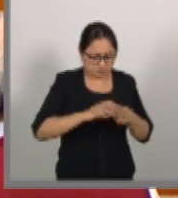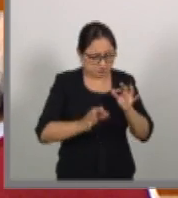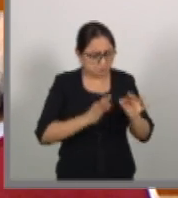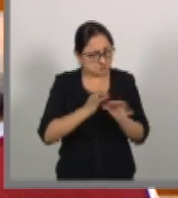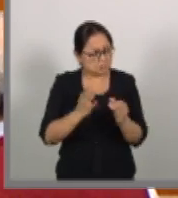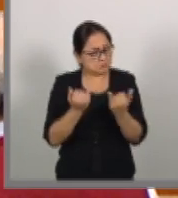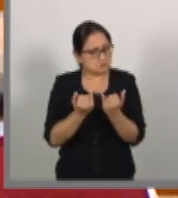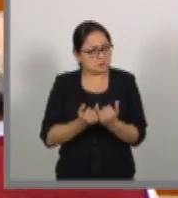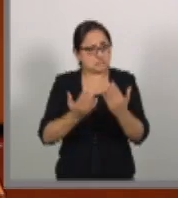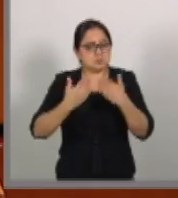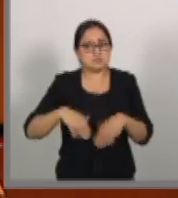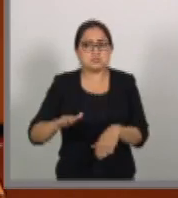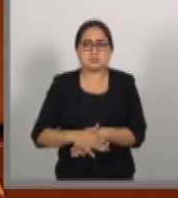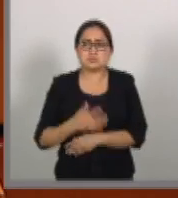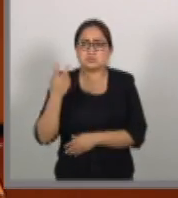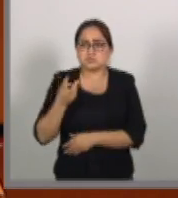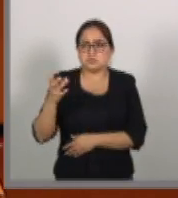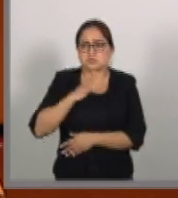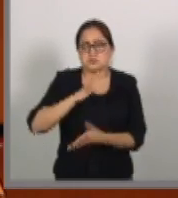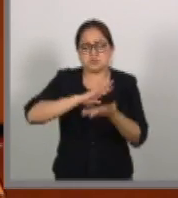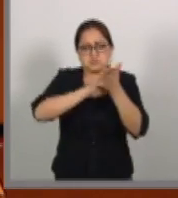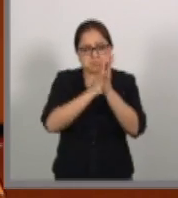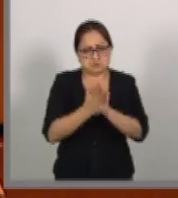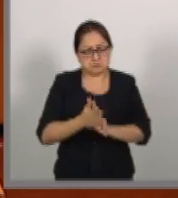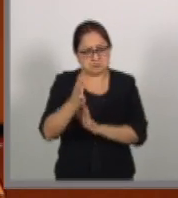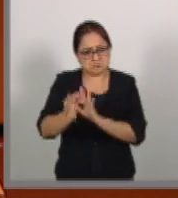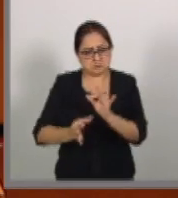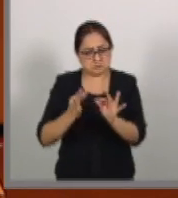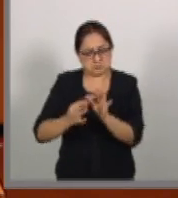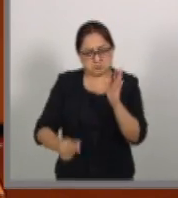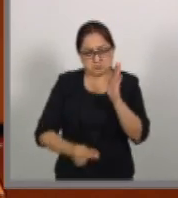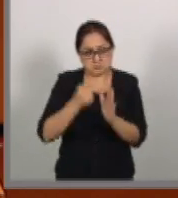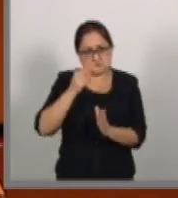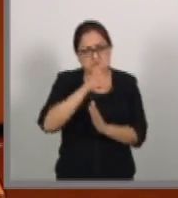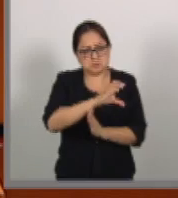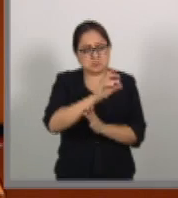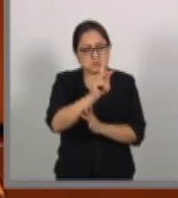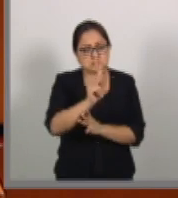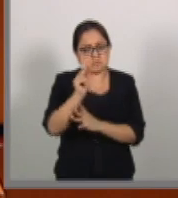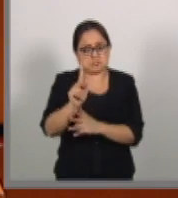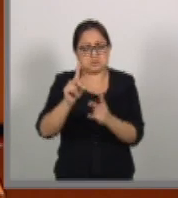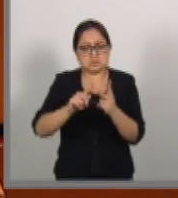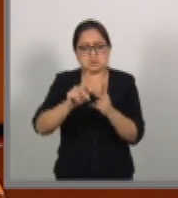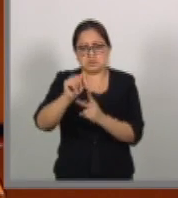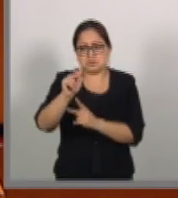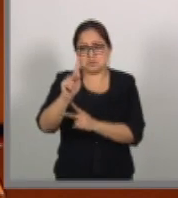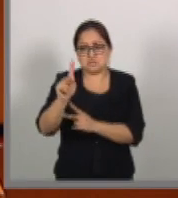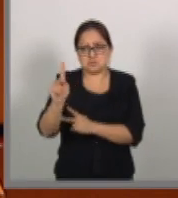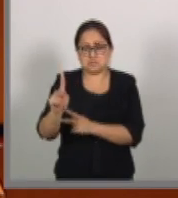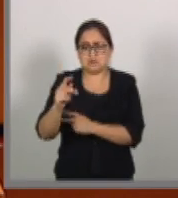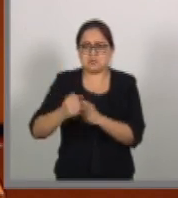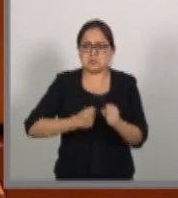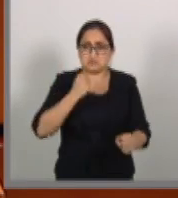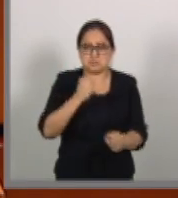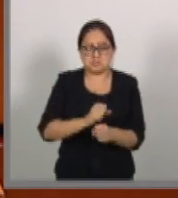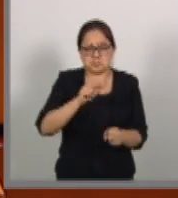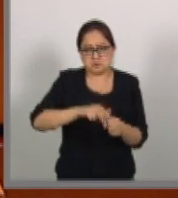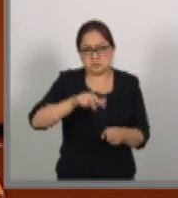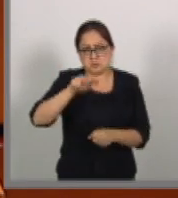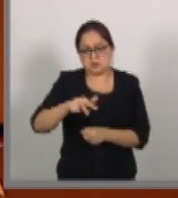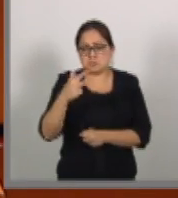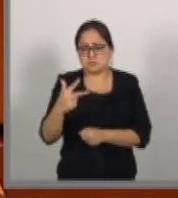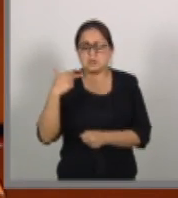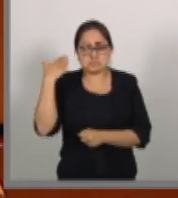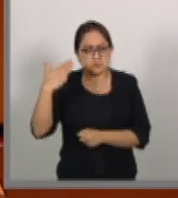Con lo anterior, se vio materializada la firma del CPP-TPP el 8 de marzo del 2018 en